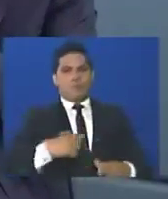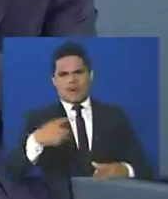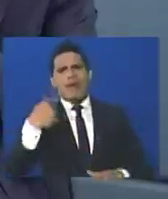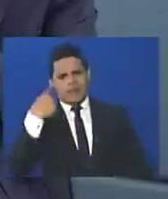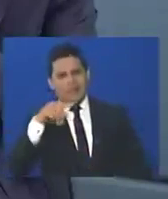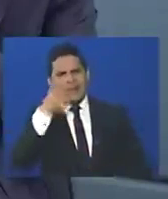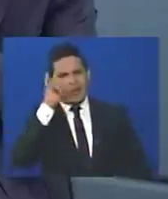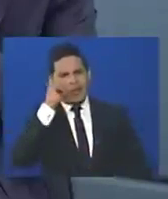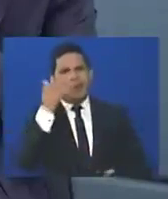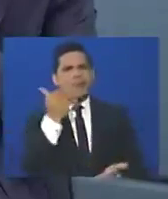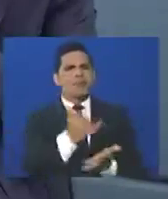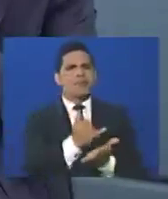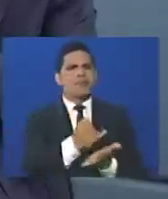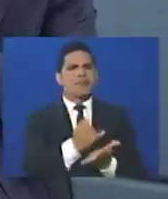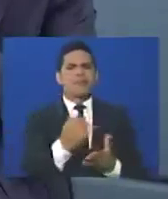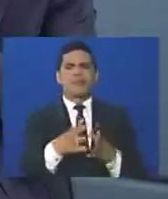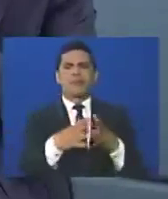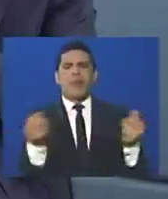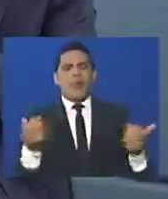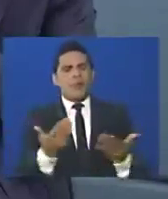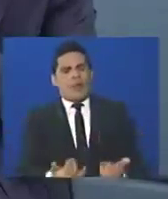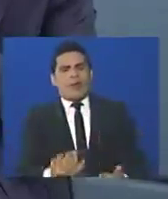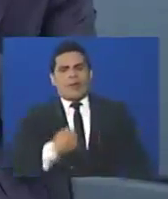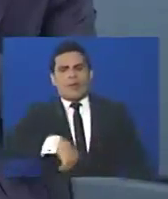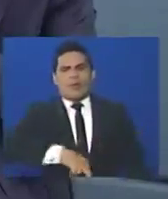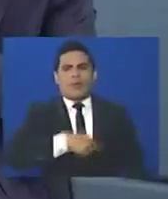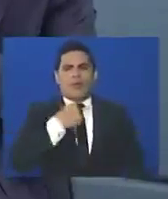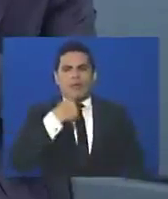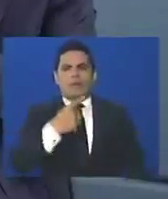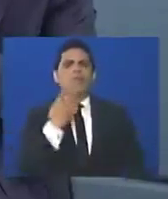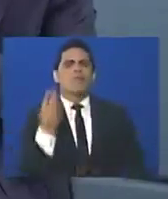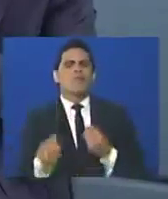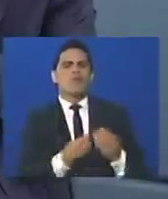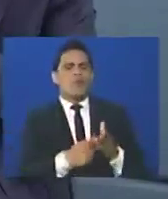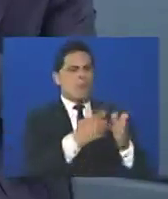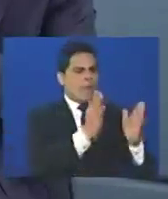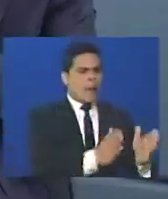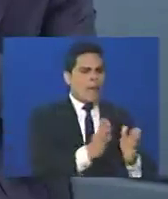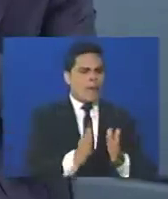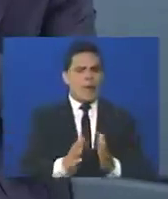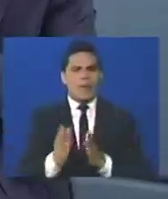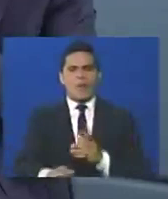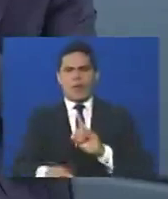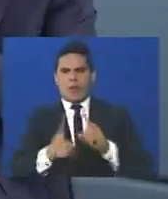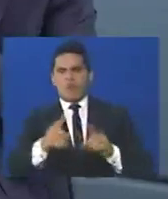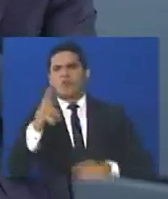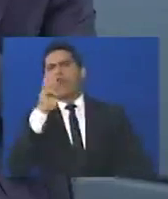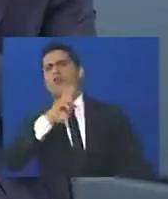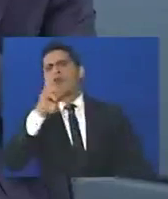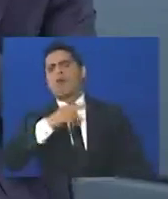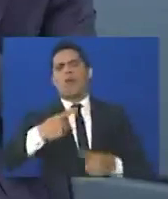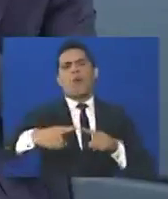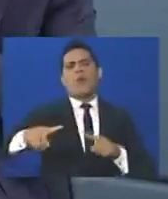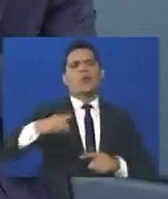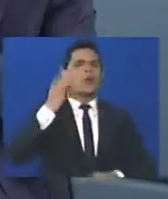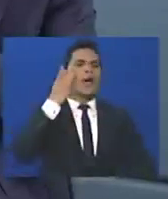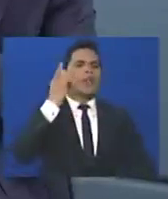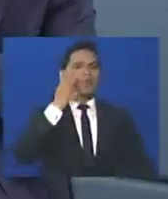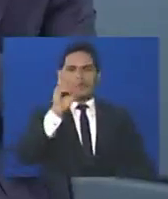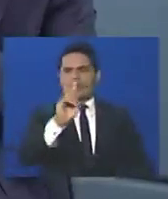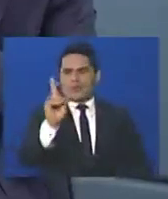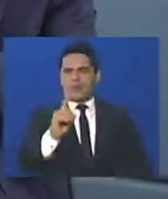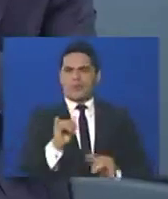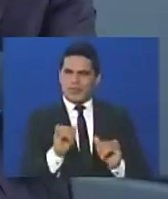Entonces, los derechos humanos los tenemos todos. Por eso es que a mí no me gustan esas clasificaciones de los muertos. Unos son rojos, otros son azules, ese